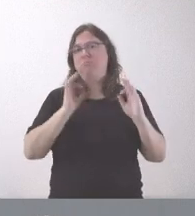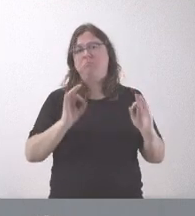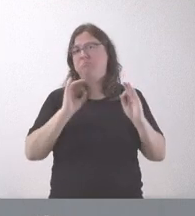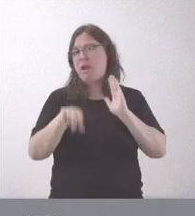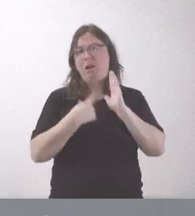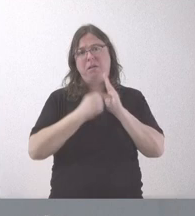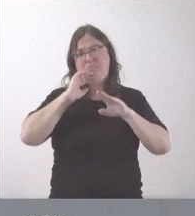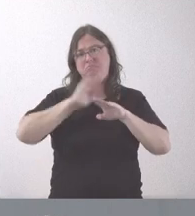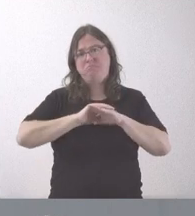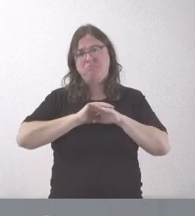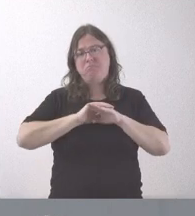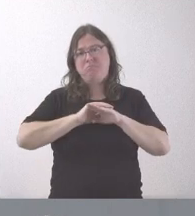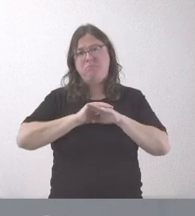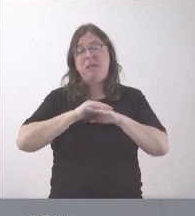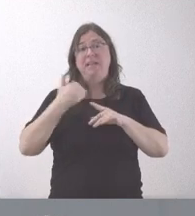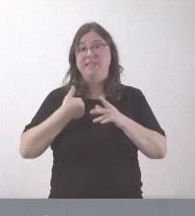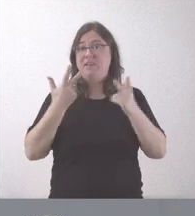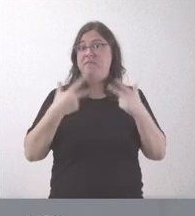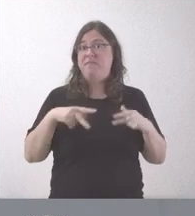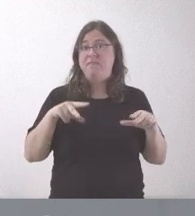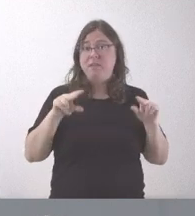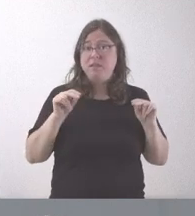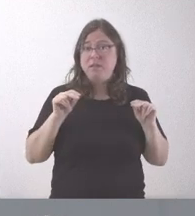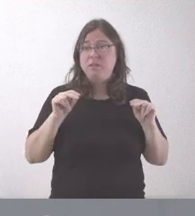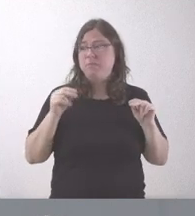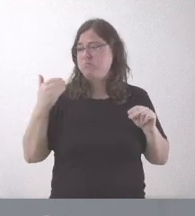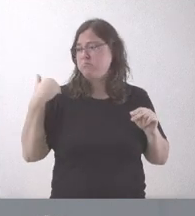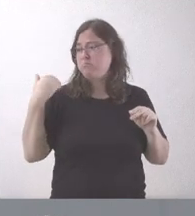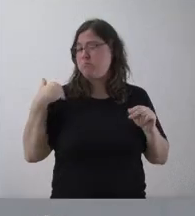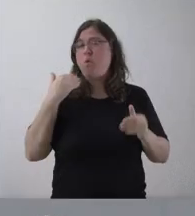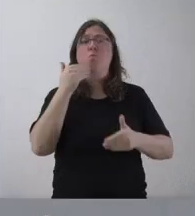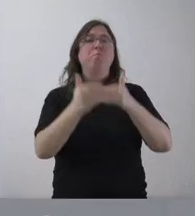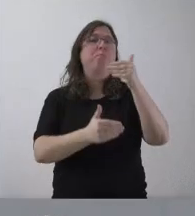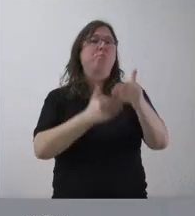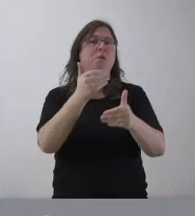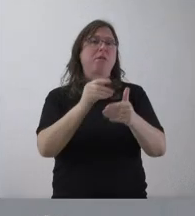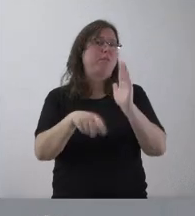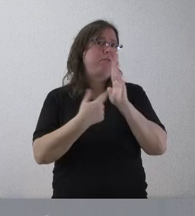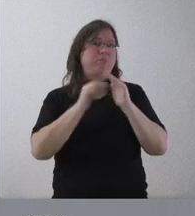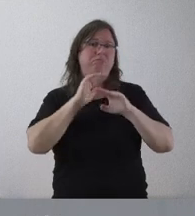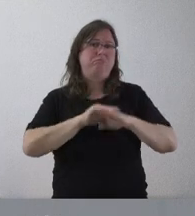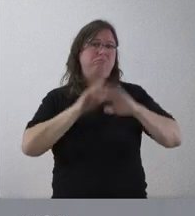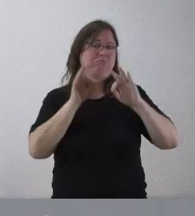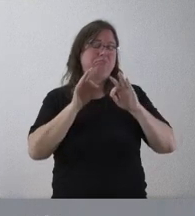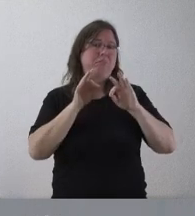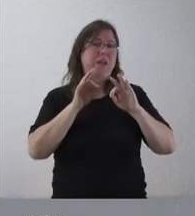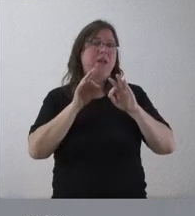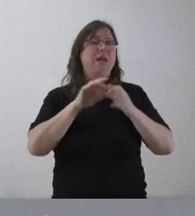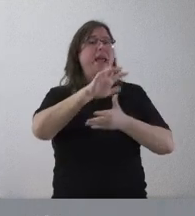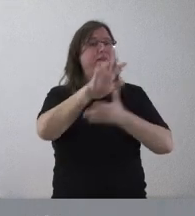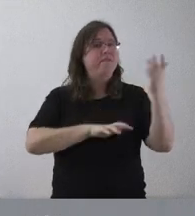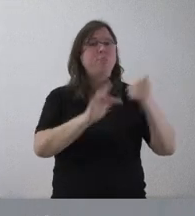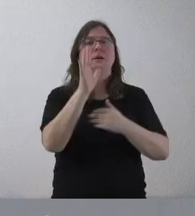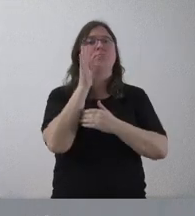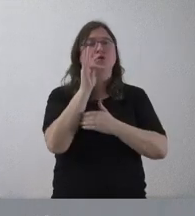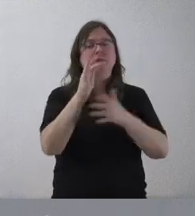ley y ha terminado su vigencia dentro de los procedimientos también que establece la ley y con el informe favorable del